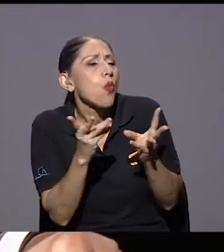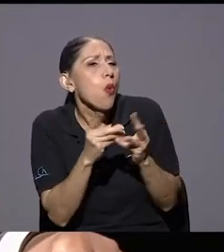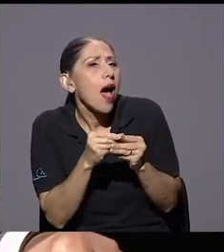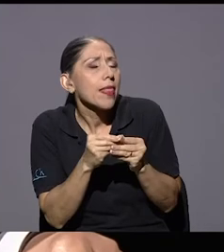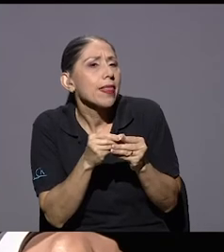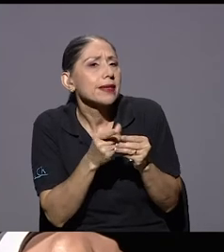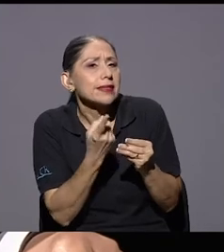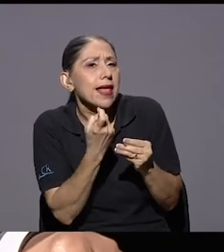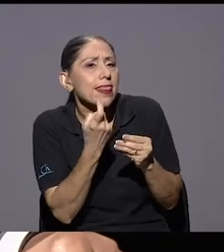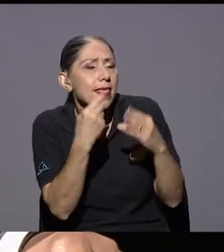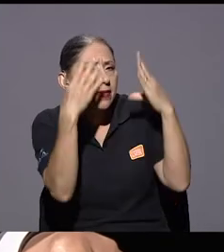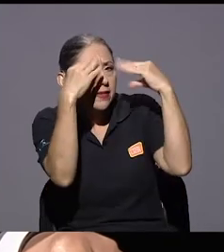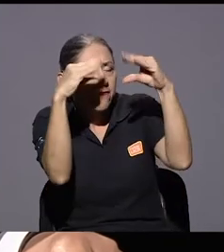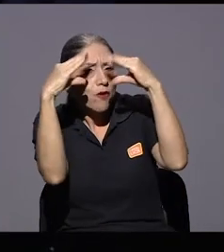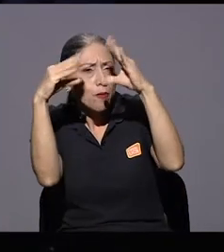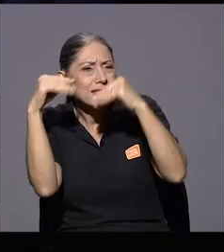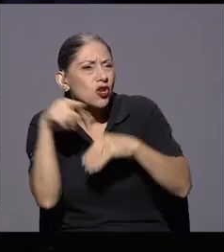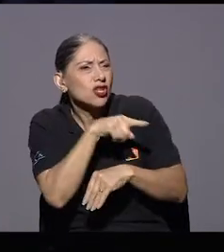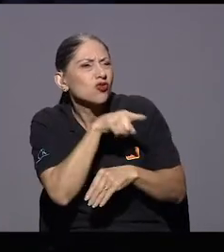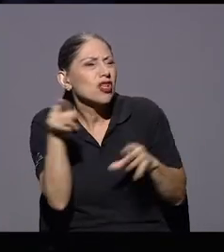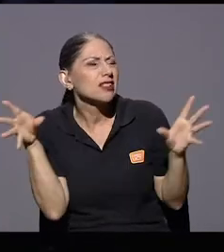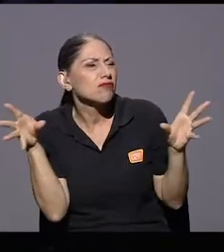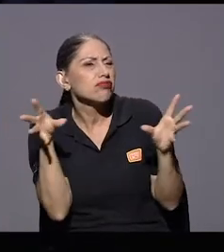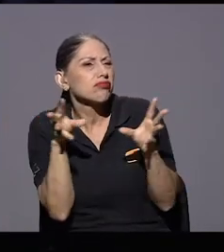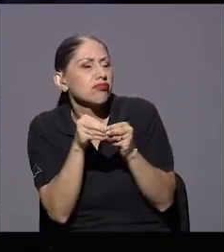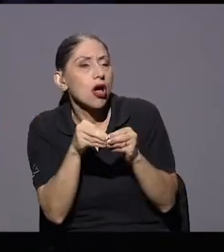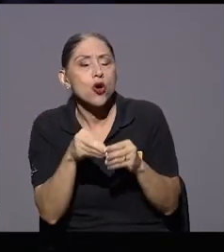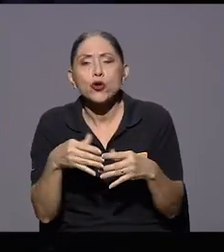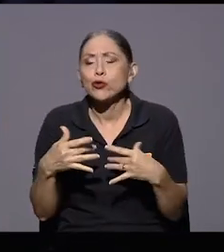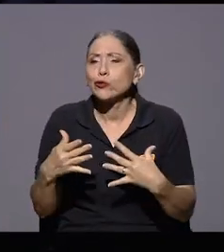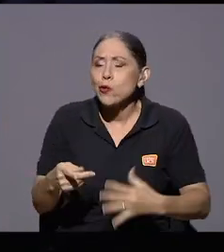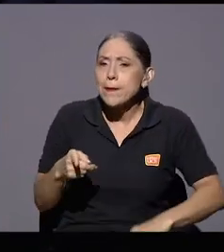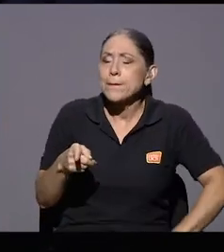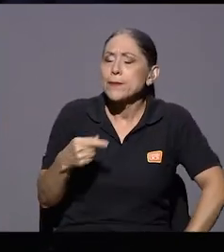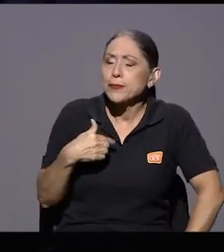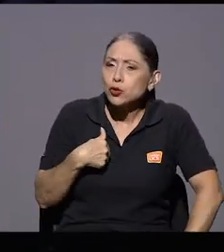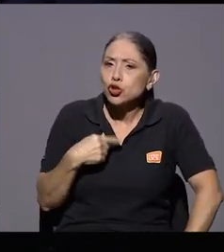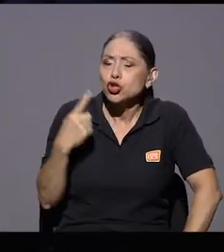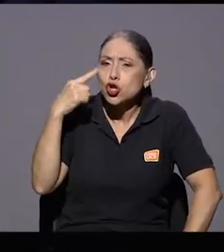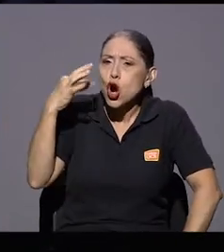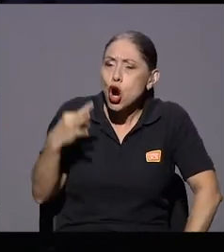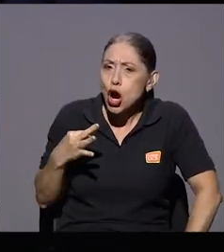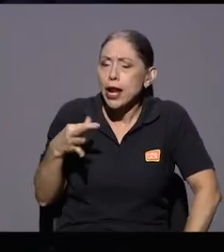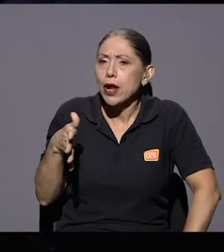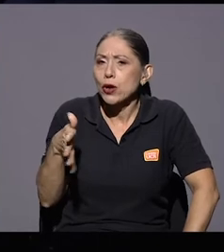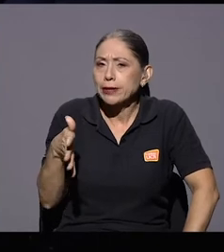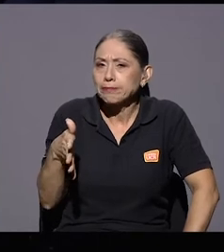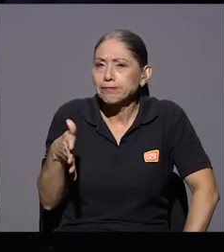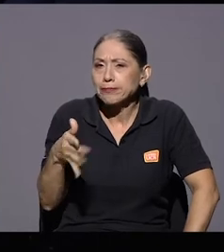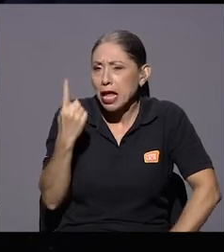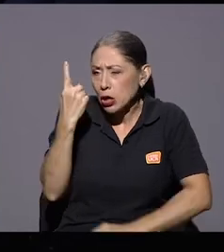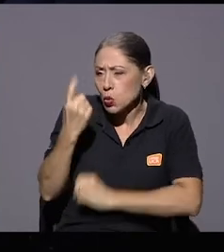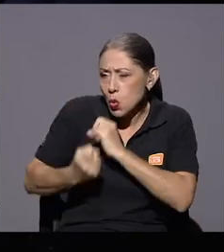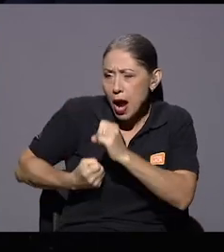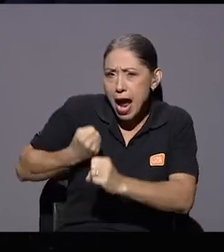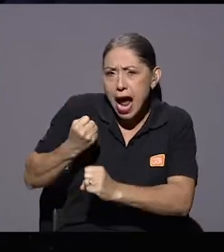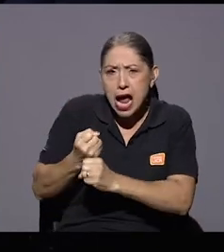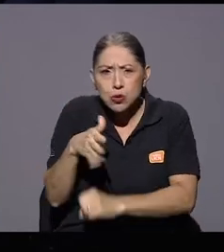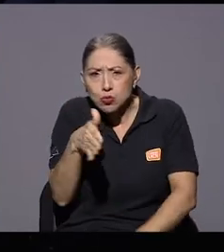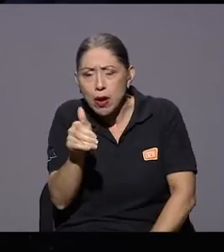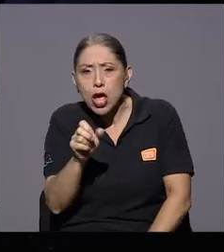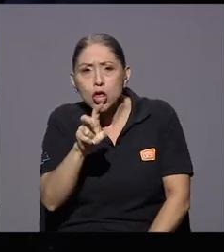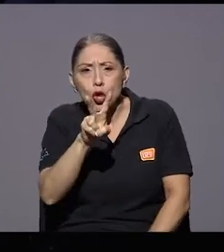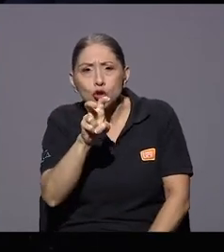pescar? Hijo de pucha yo creo que o sea imagínate andamos hablando que por año anduvo de